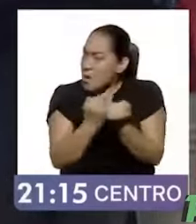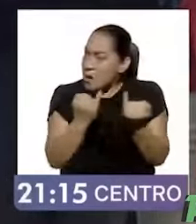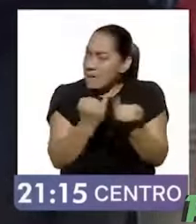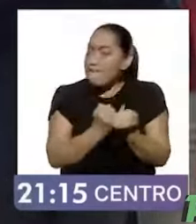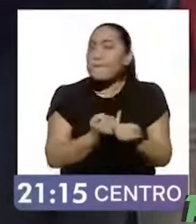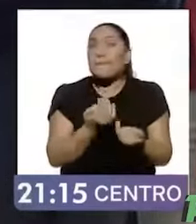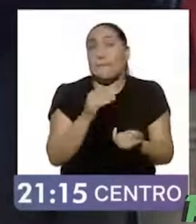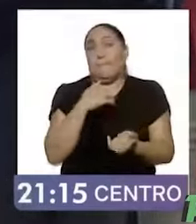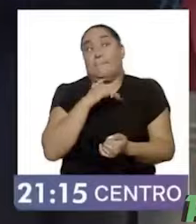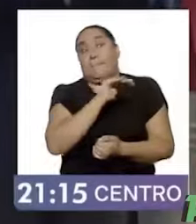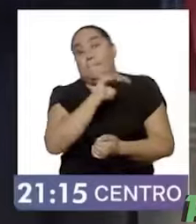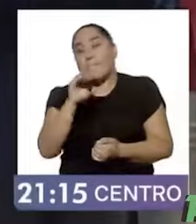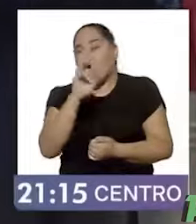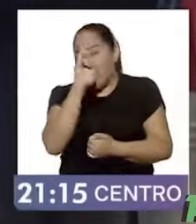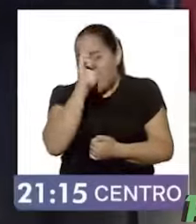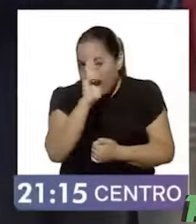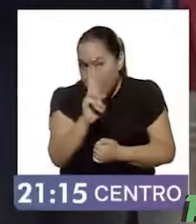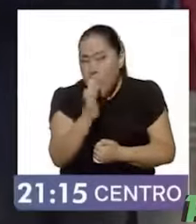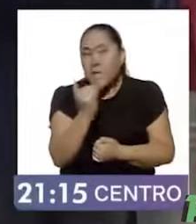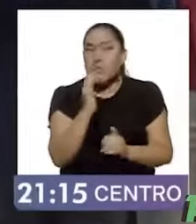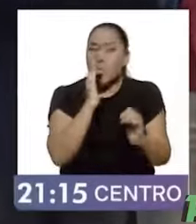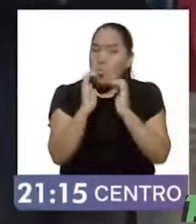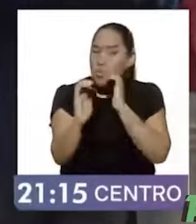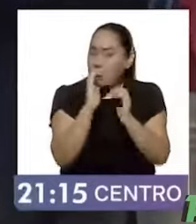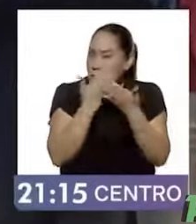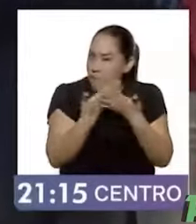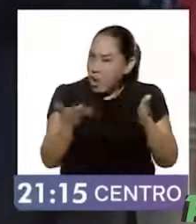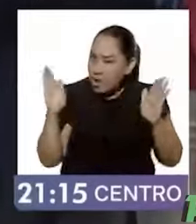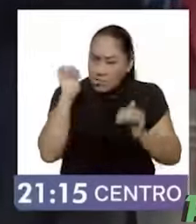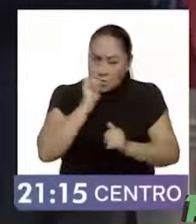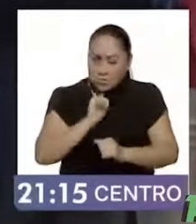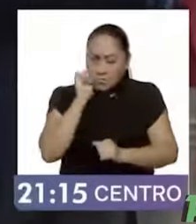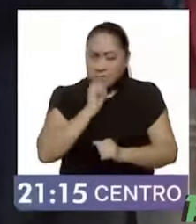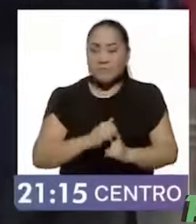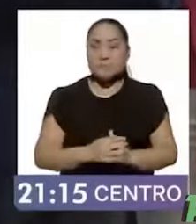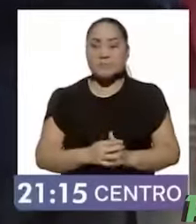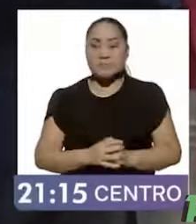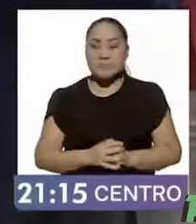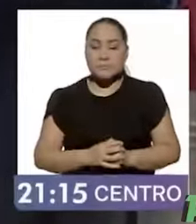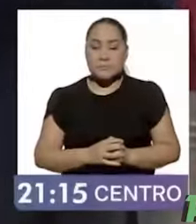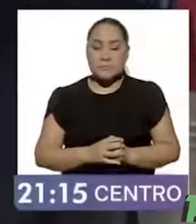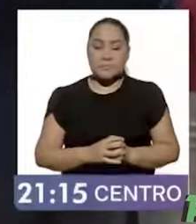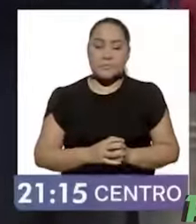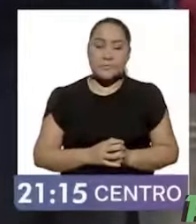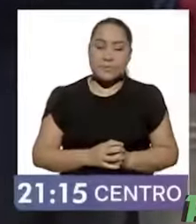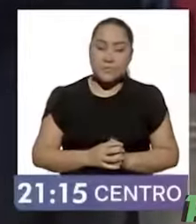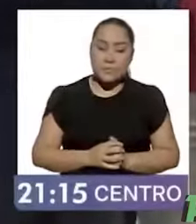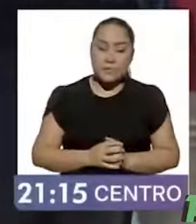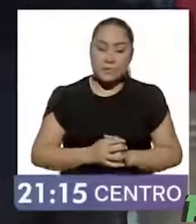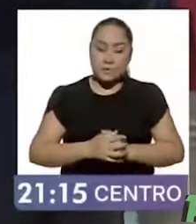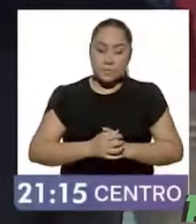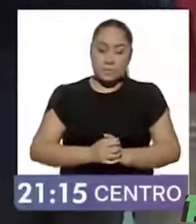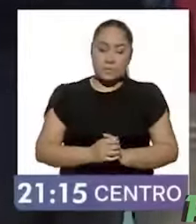respeto y comunicación adierta. ¡Ánimo, ánimo! ¡Ánimo, venga!